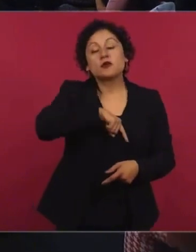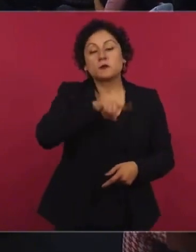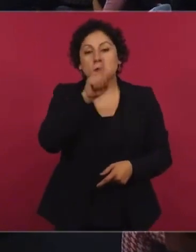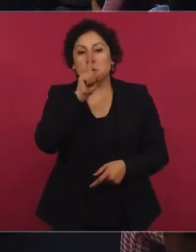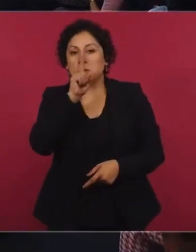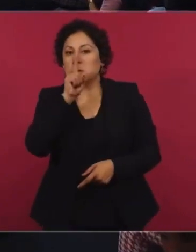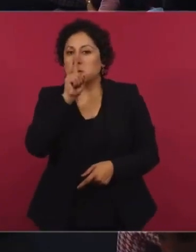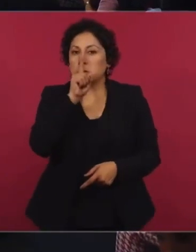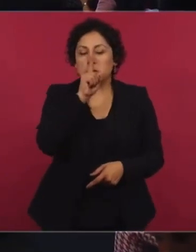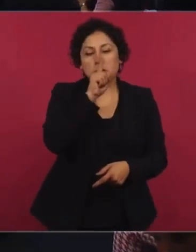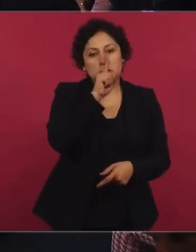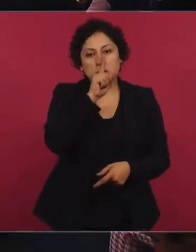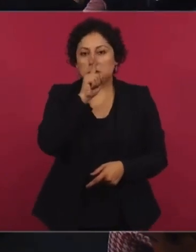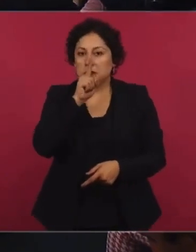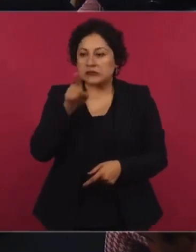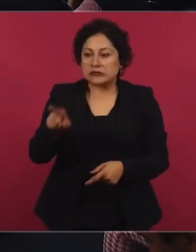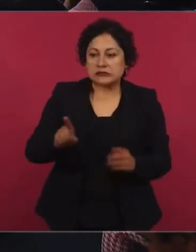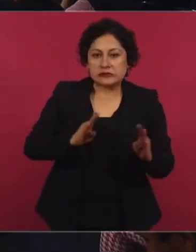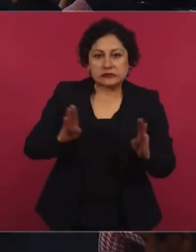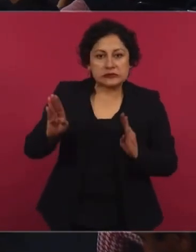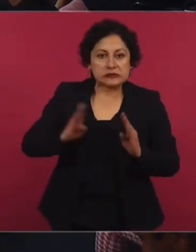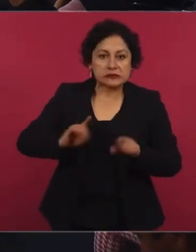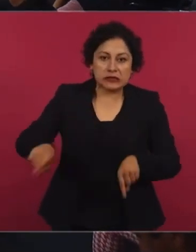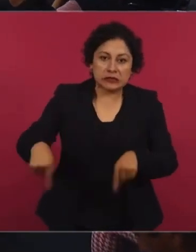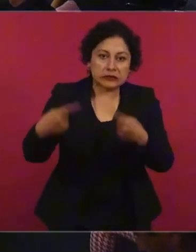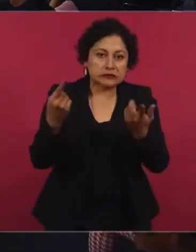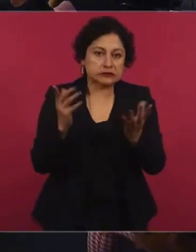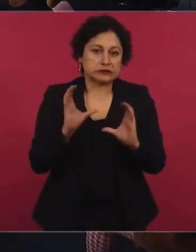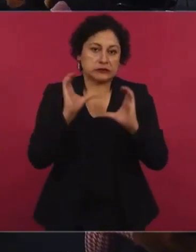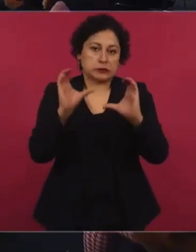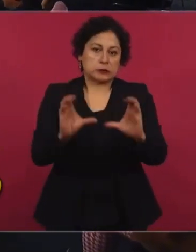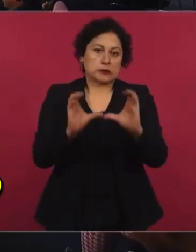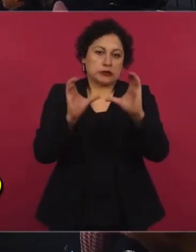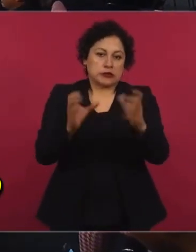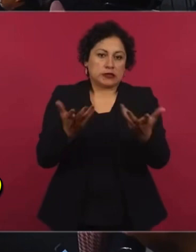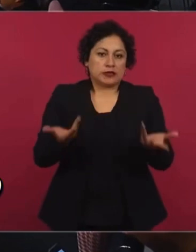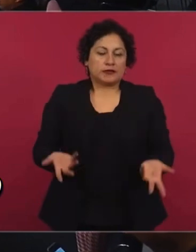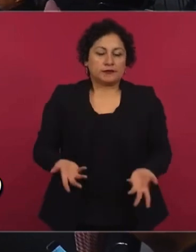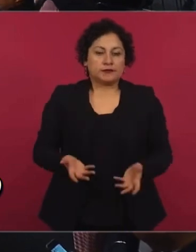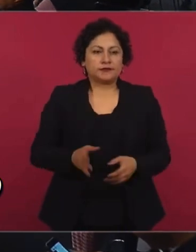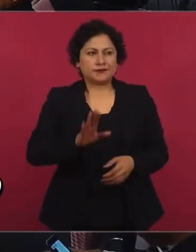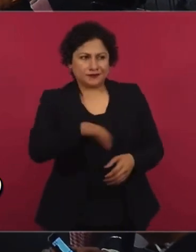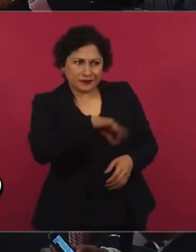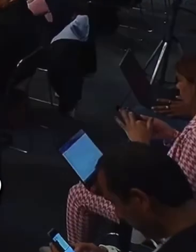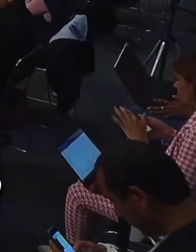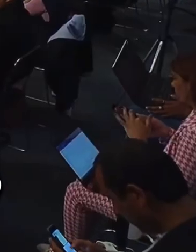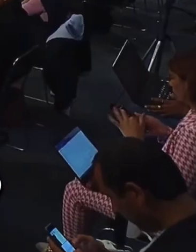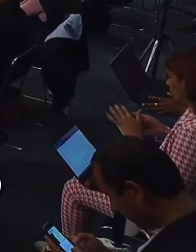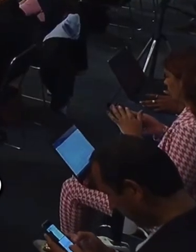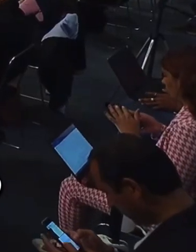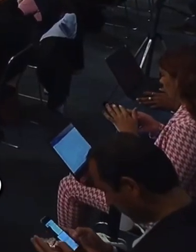con el Ejército. ¿Se hubiera tenido, presidente? ¿Sí se hubiera dado? No, no, porque